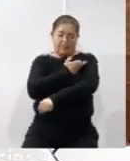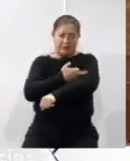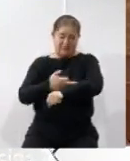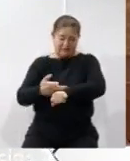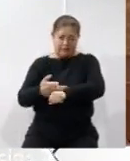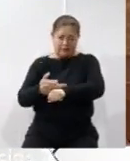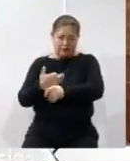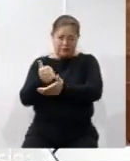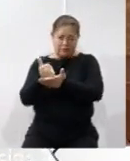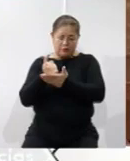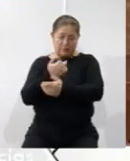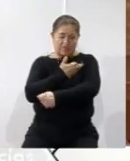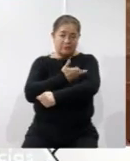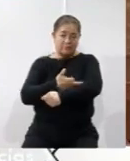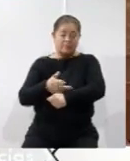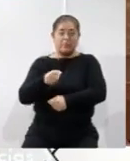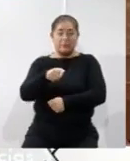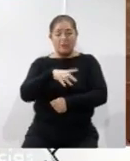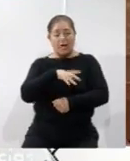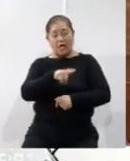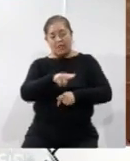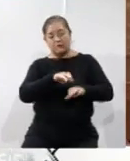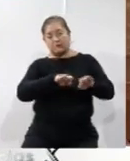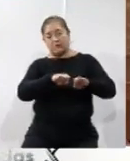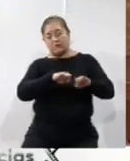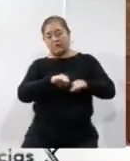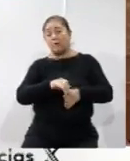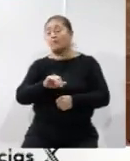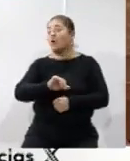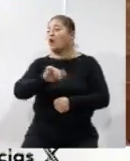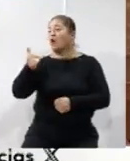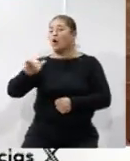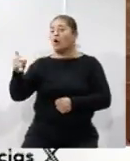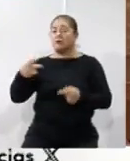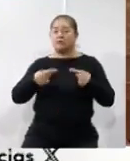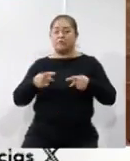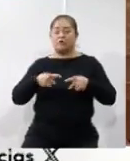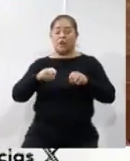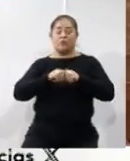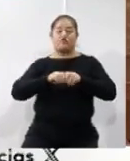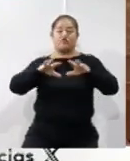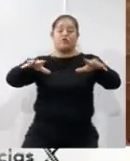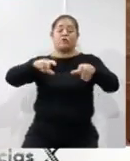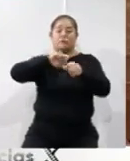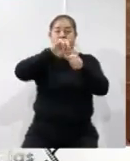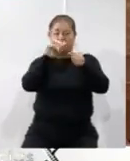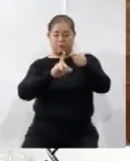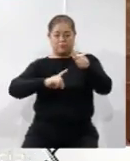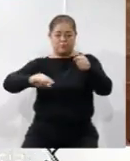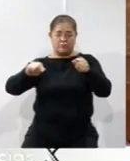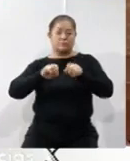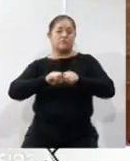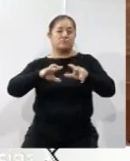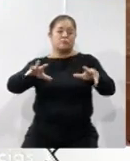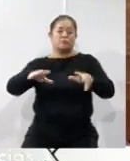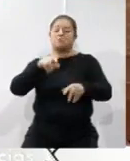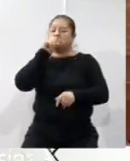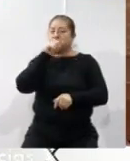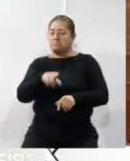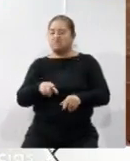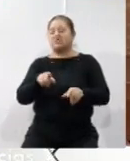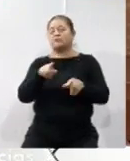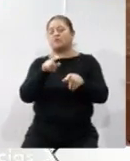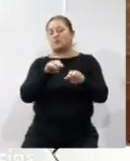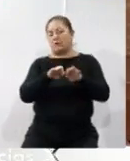que tienen este empleo, pero otros están desplegados a lo largo de todo el territorio nacional desempeñando estas funciones.